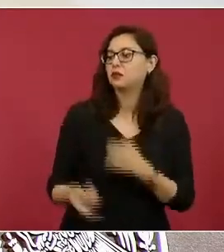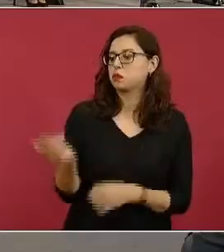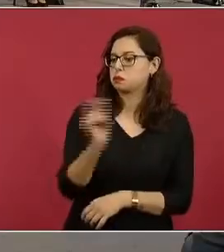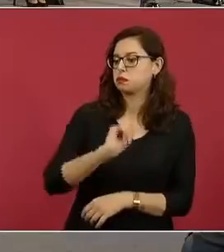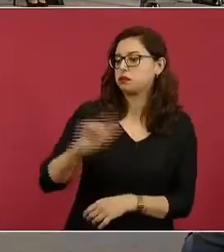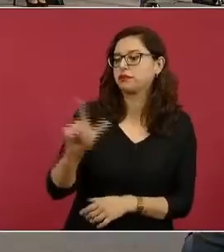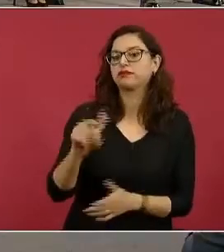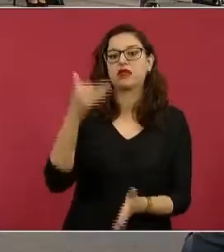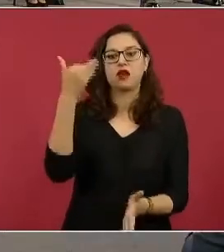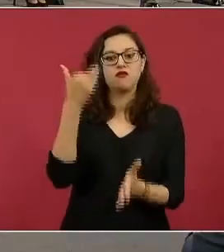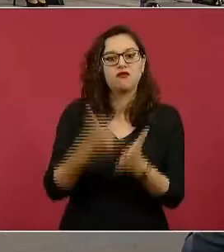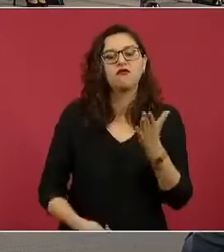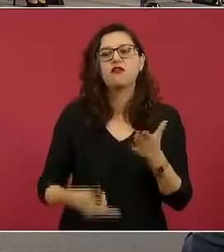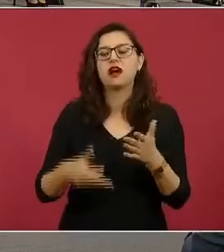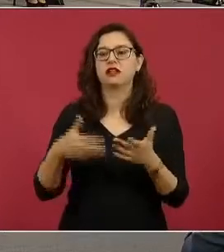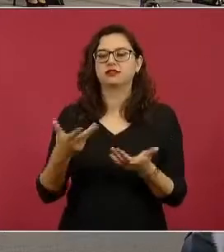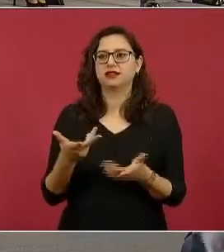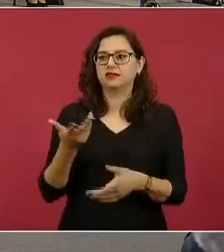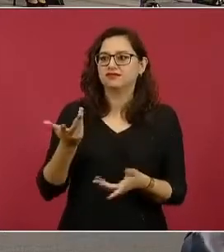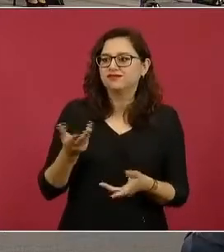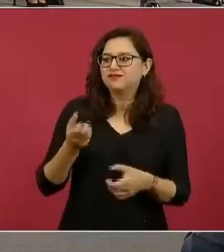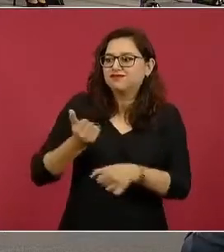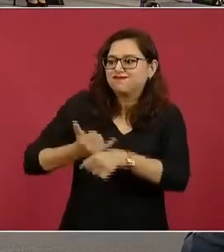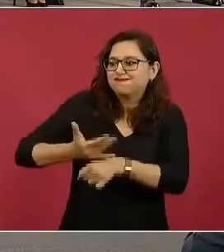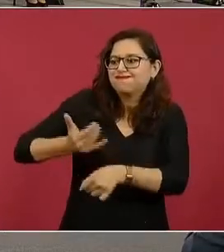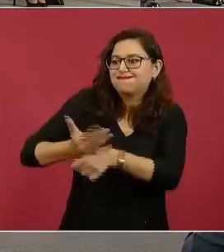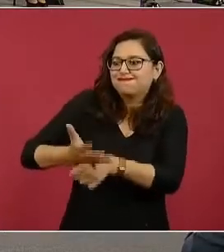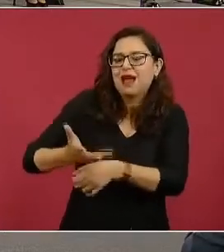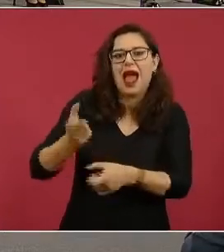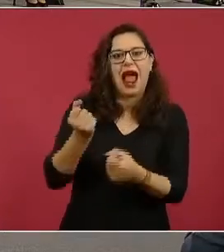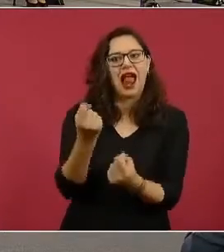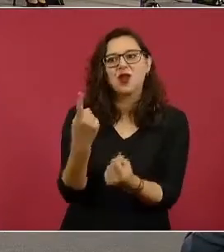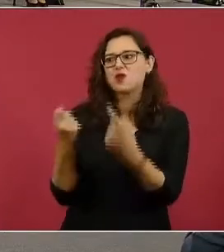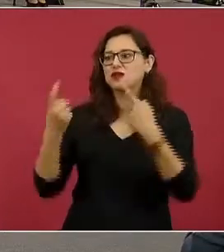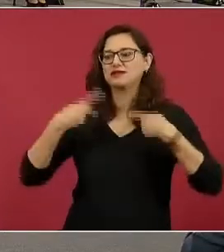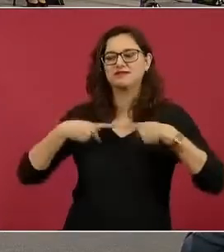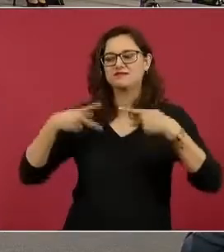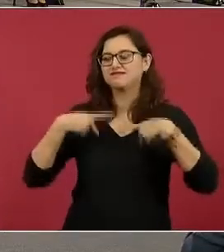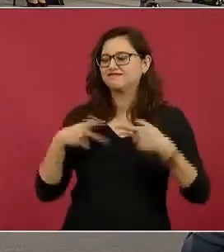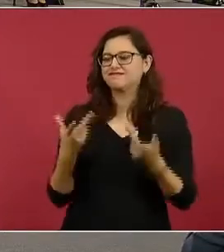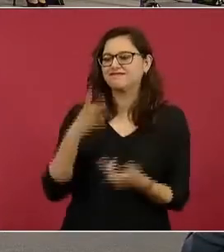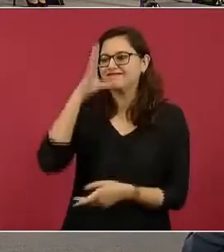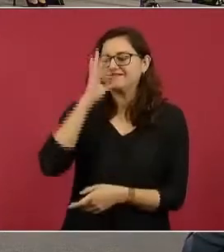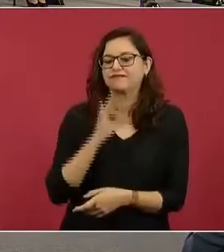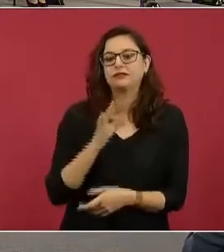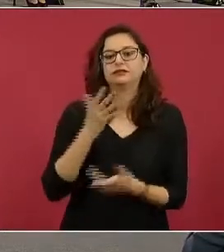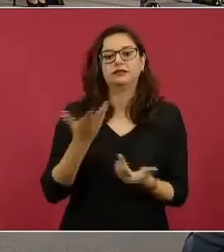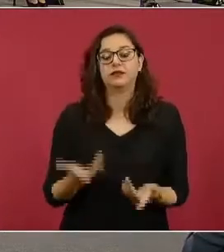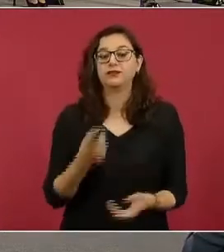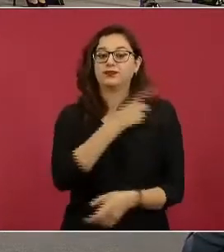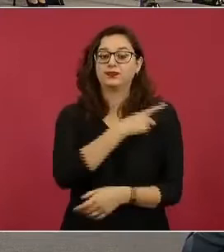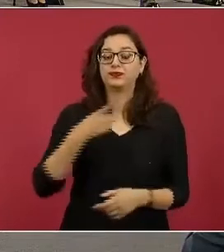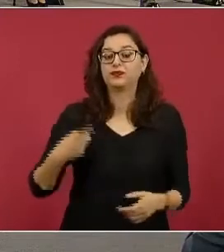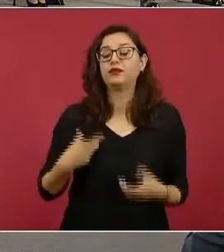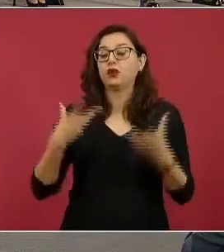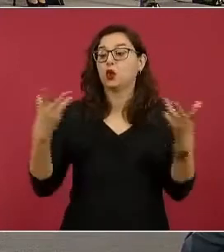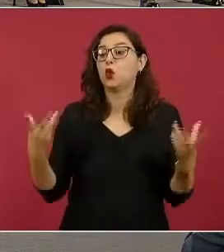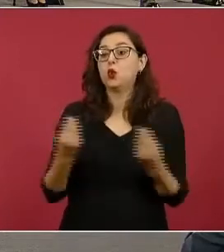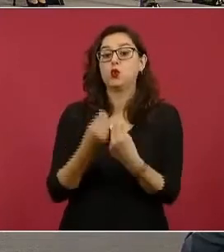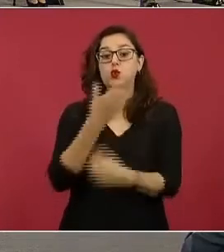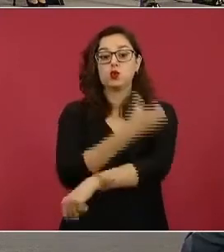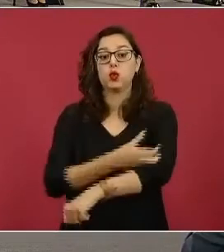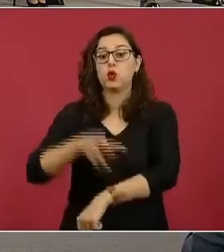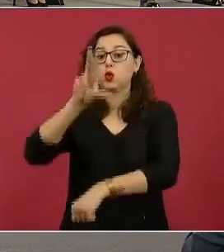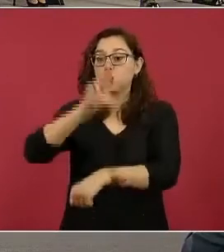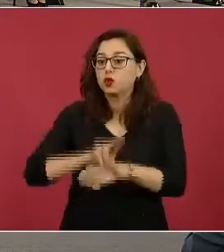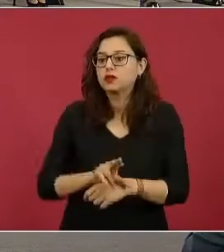parte de las instituciones, la mayoría, con algunas excepciones, para trabajar de manera coordinada con las comisiones